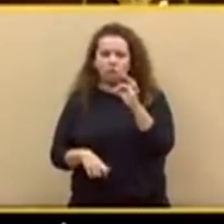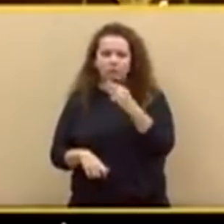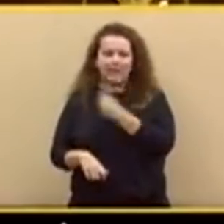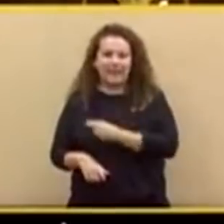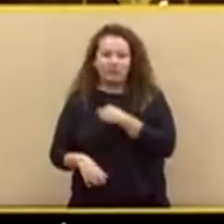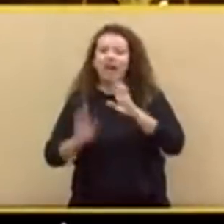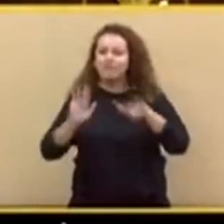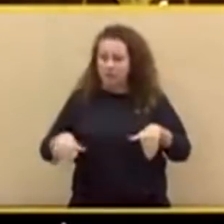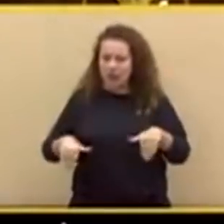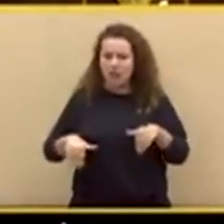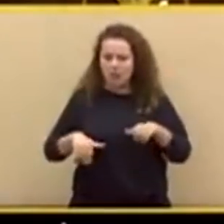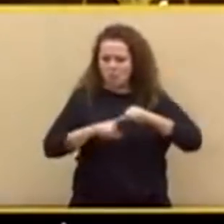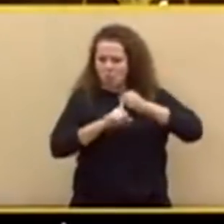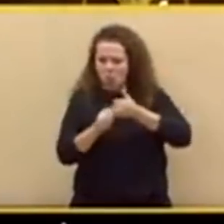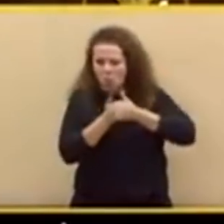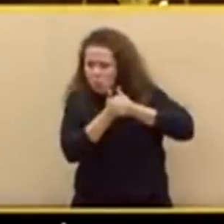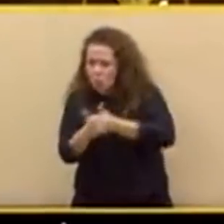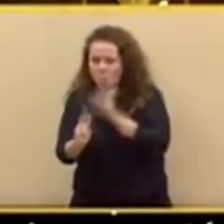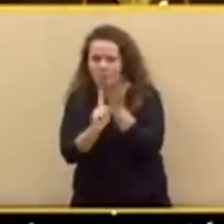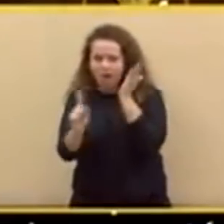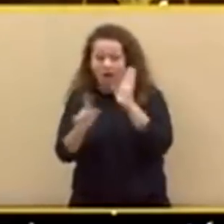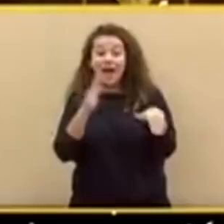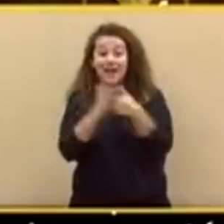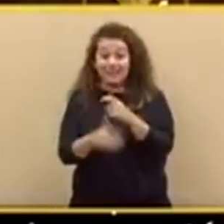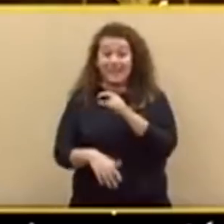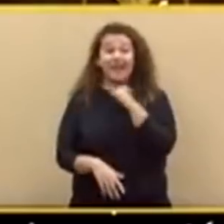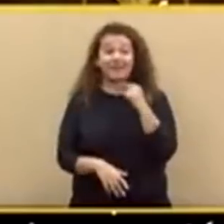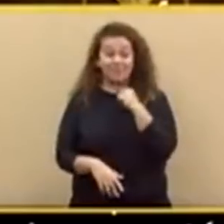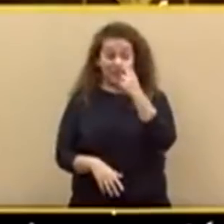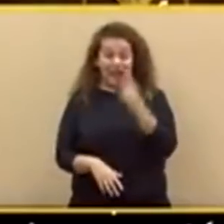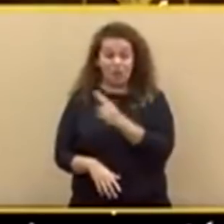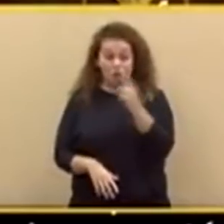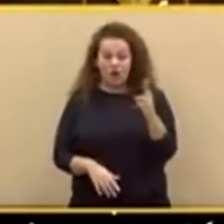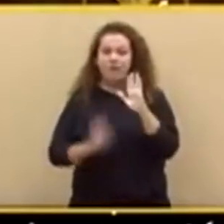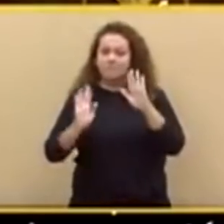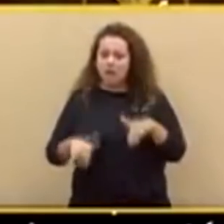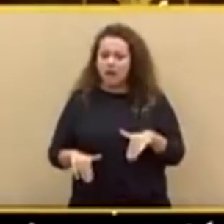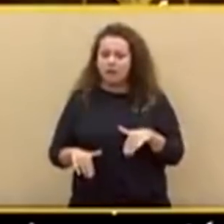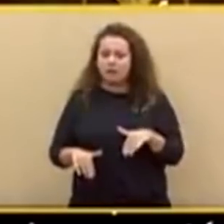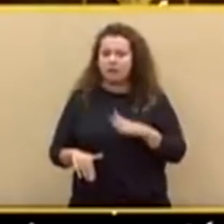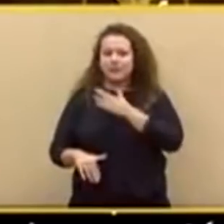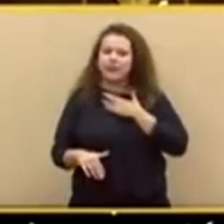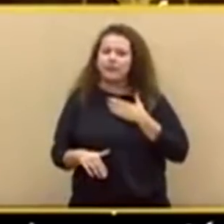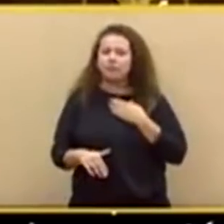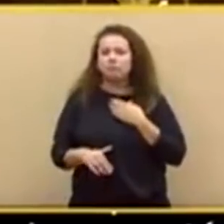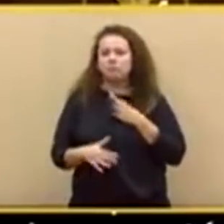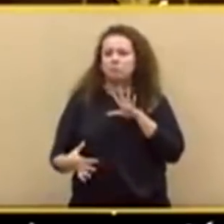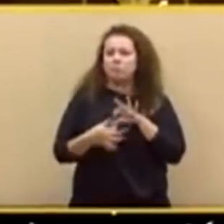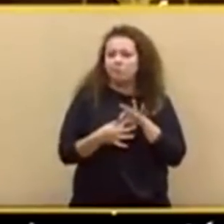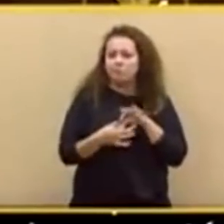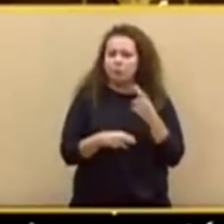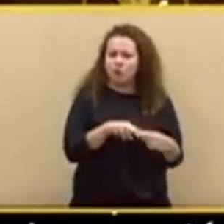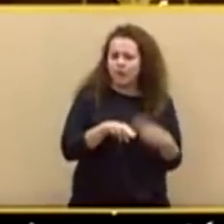hasta la Iglesia Católica la han nacionalizado para ponerla al servicio del partido para lo que por cierto